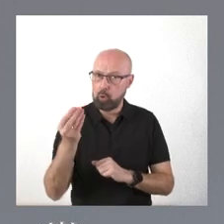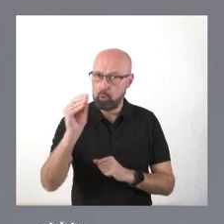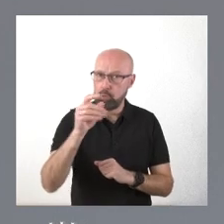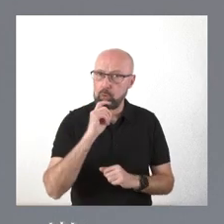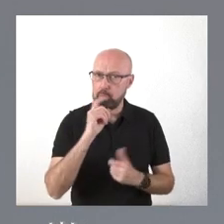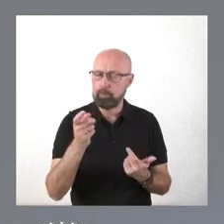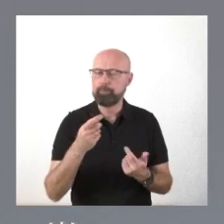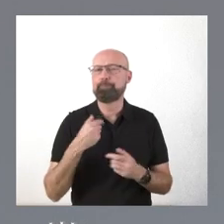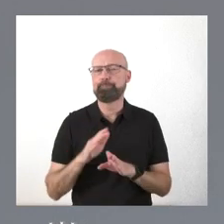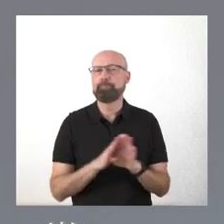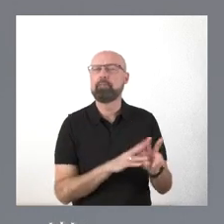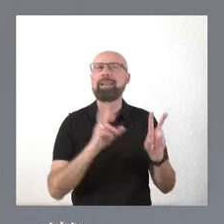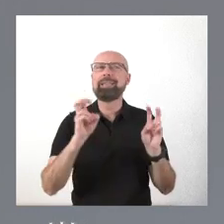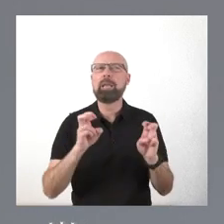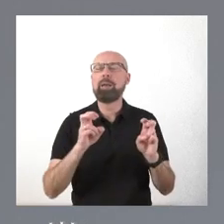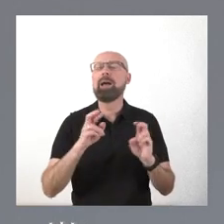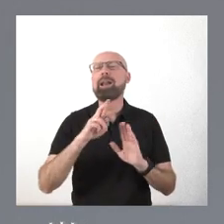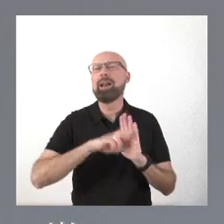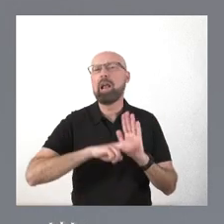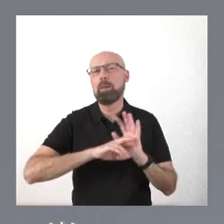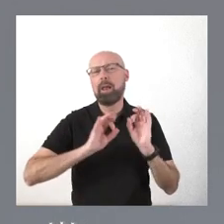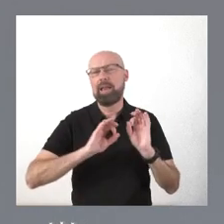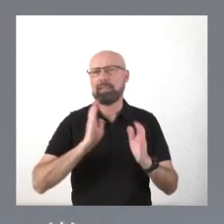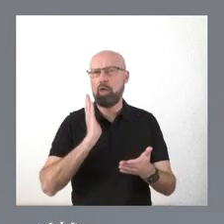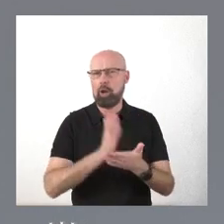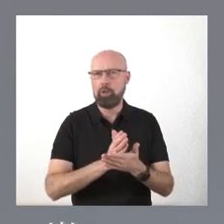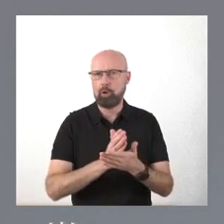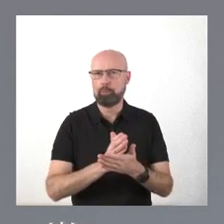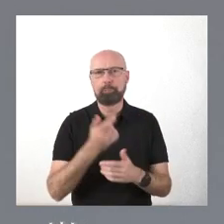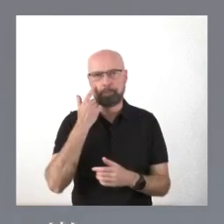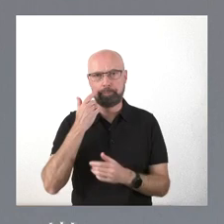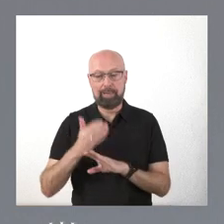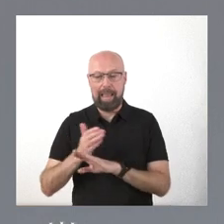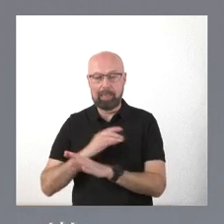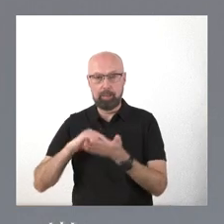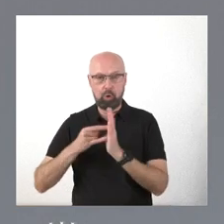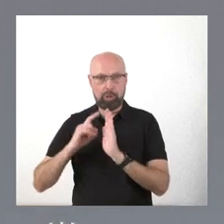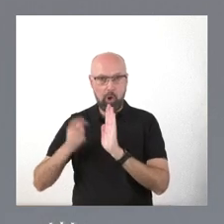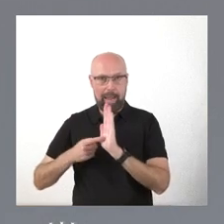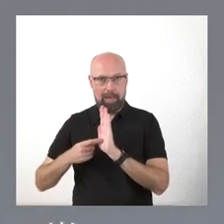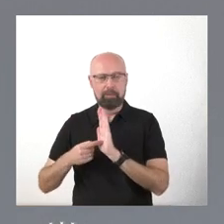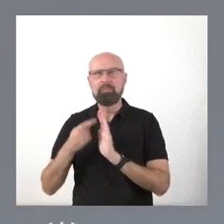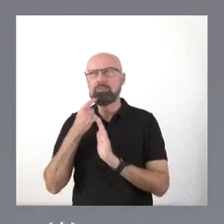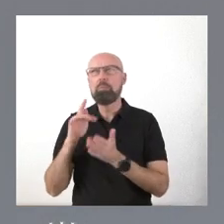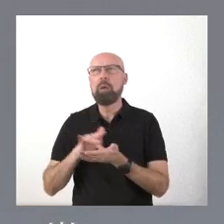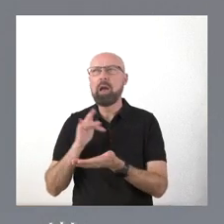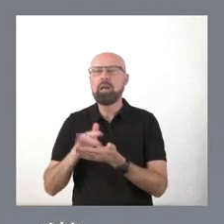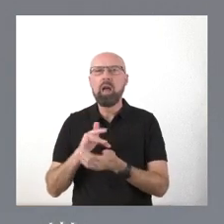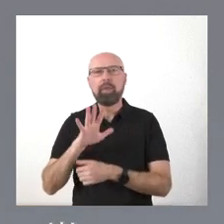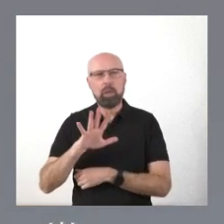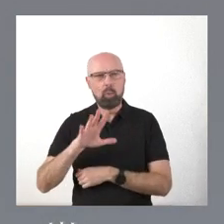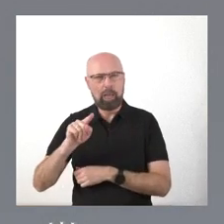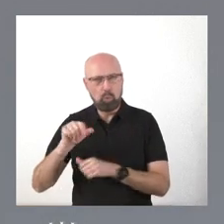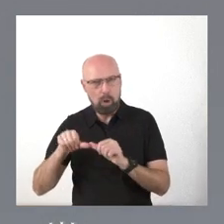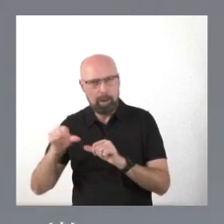del régimen sancionador. Mire, si usted se va al anteproyecto de ley, a partir de la página 51,